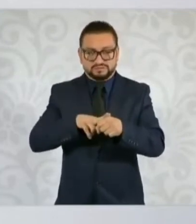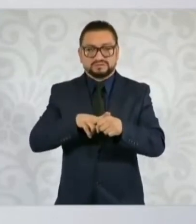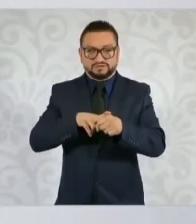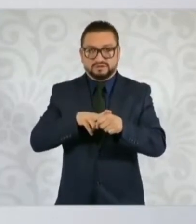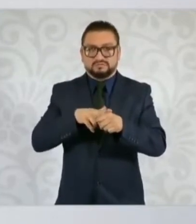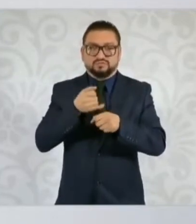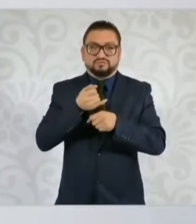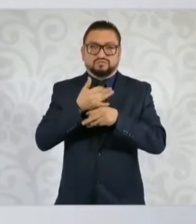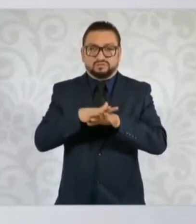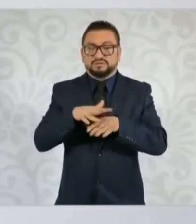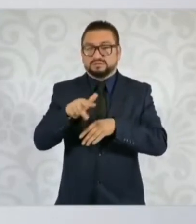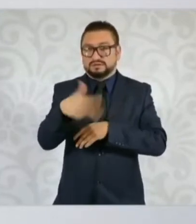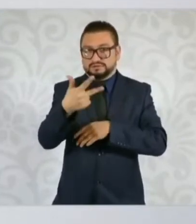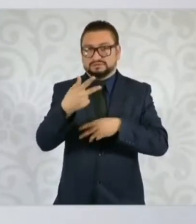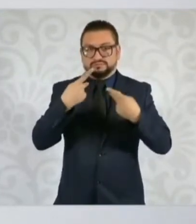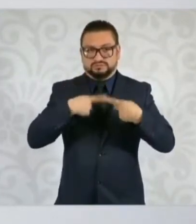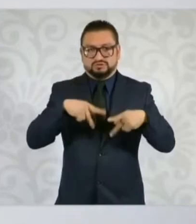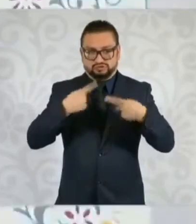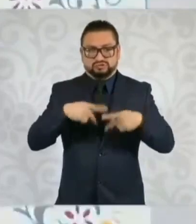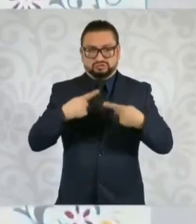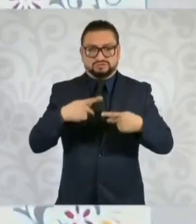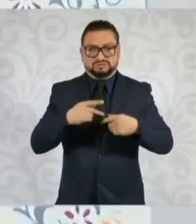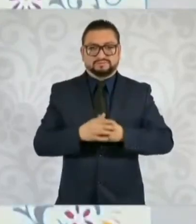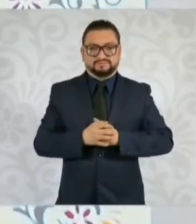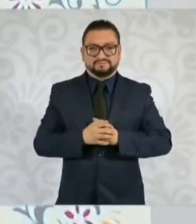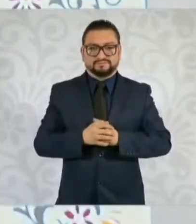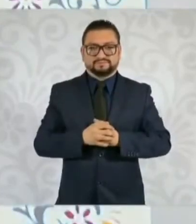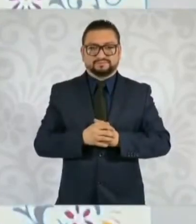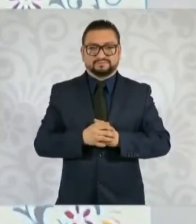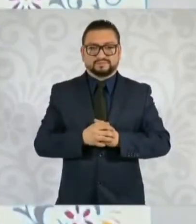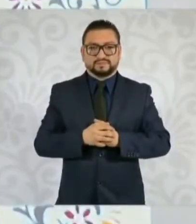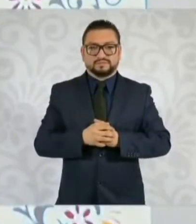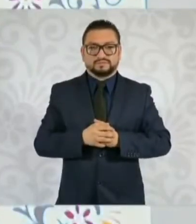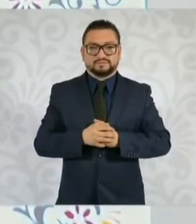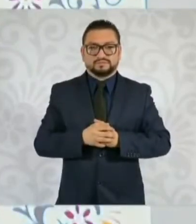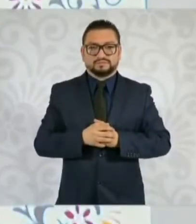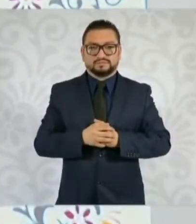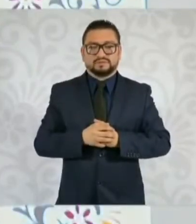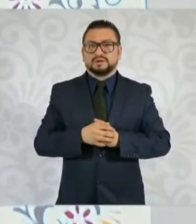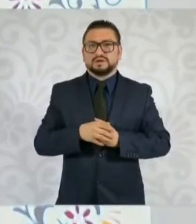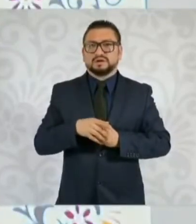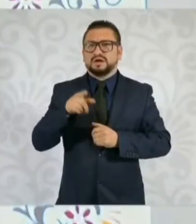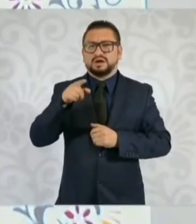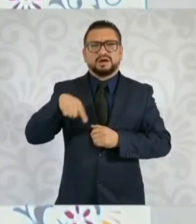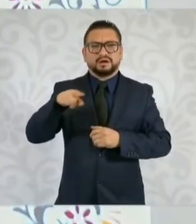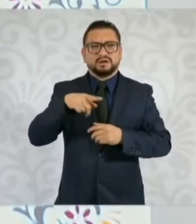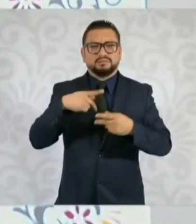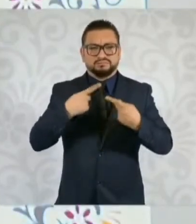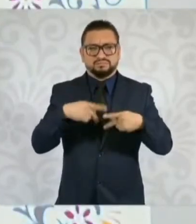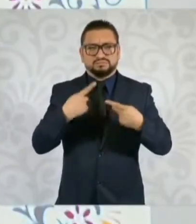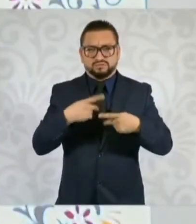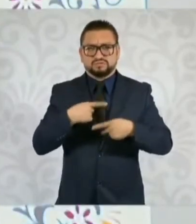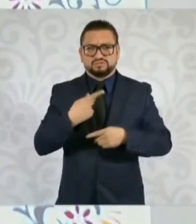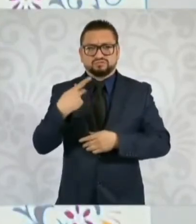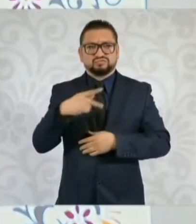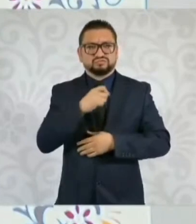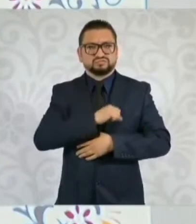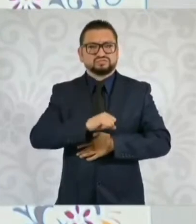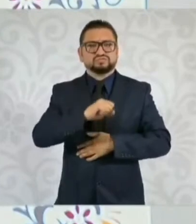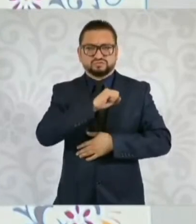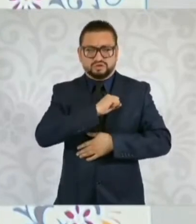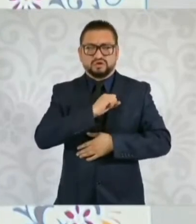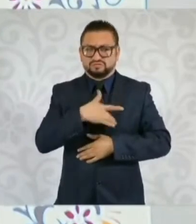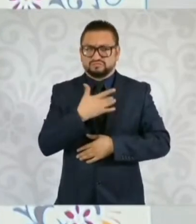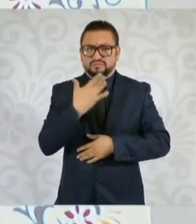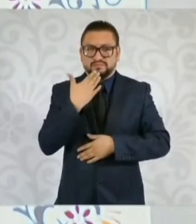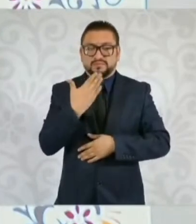solamente 13 personas, de los cuales están en el estado de salud bien,